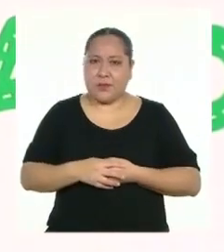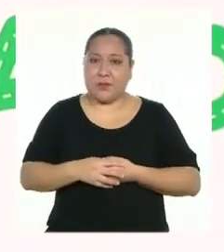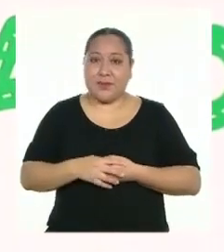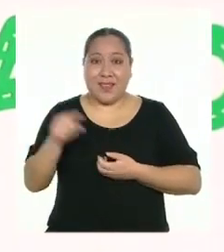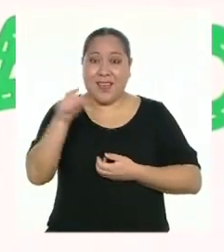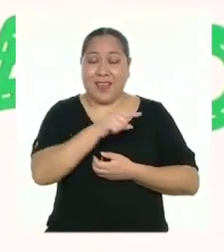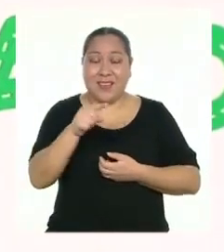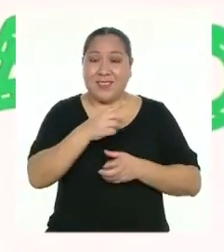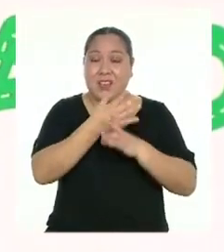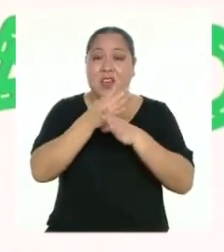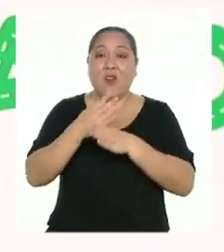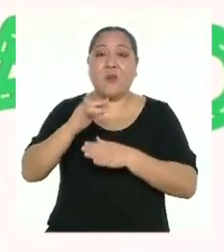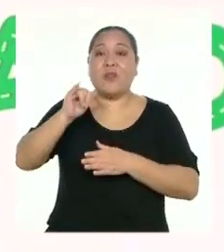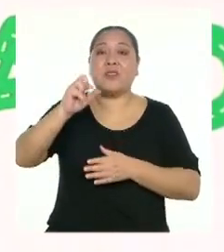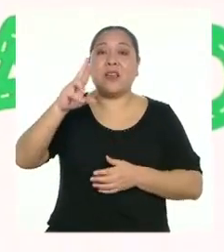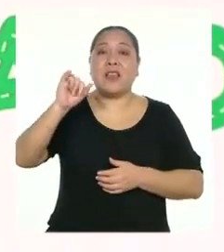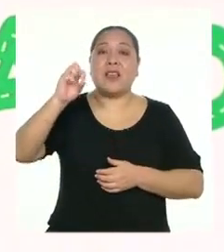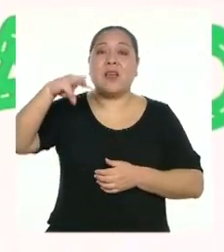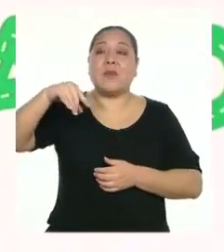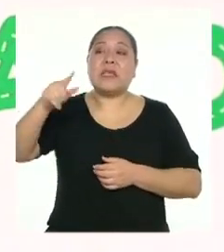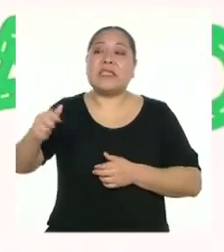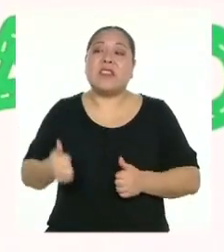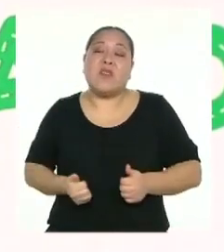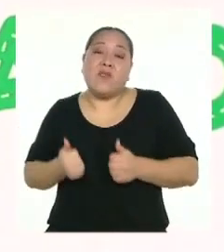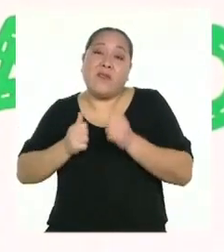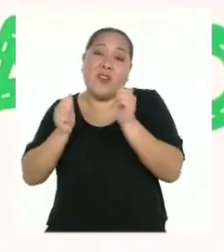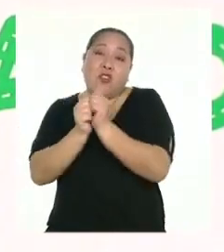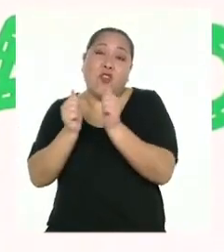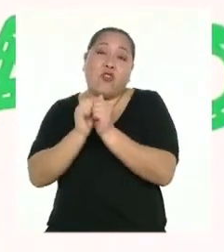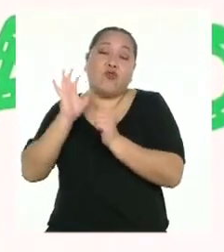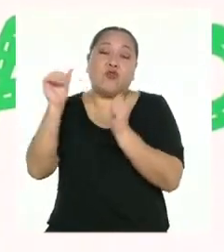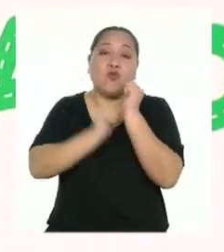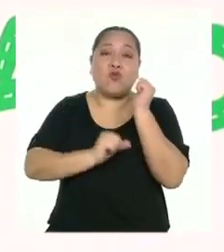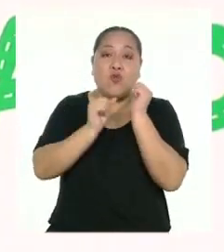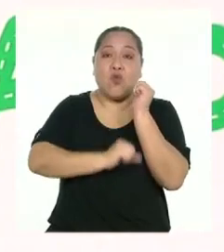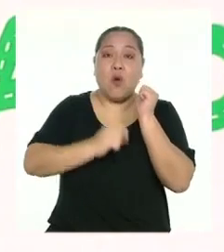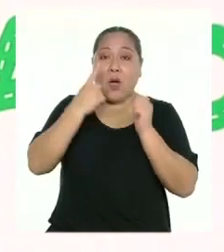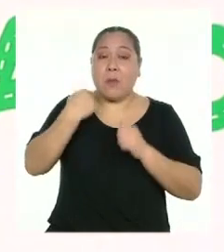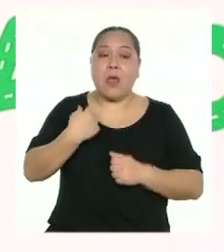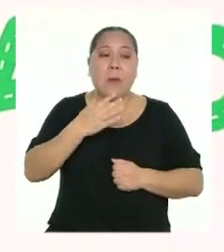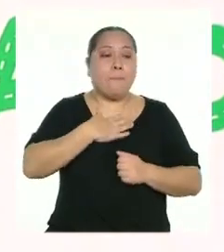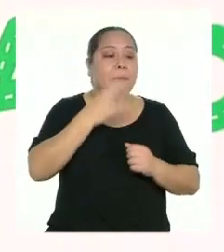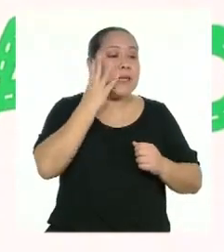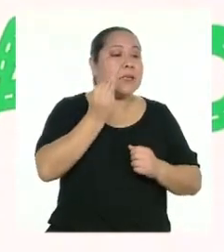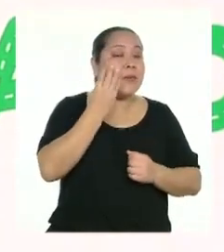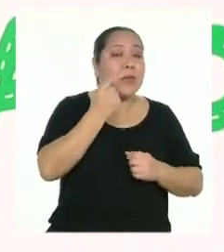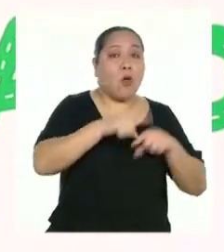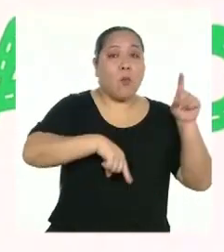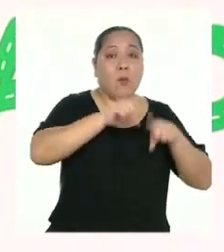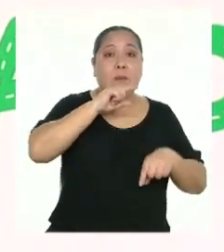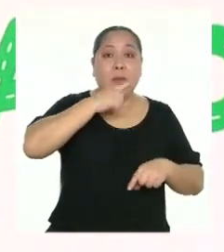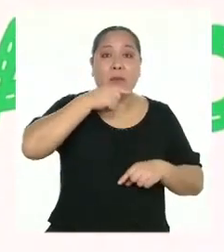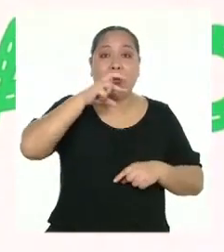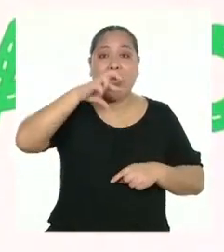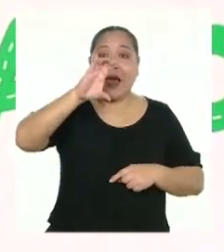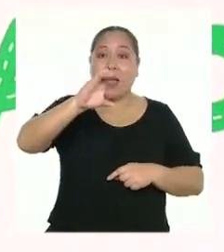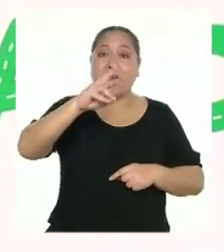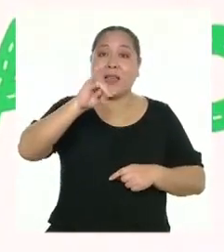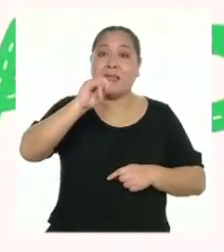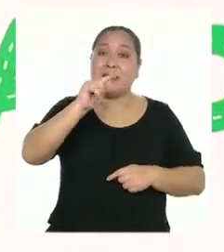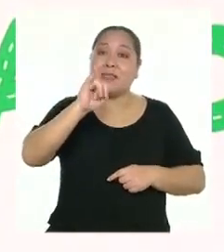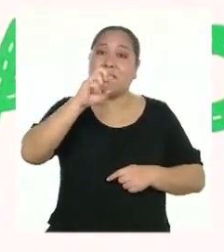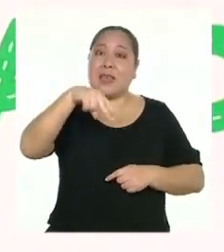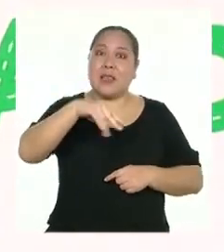lo que nos compartió Yaremí sobre lo que está viviendo con su hermano, mis experiencias con mi prima Cristina y las experiencias de todas y todos ustedes,